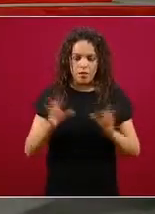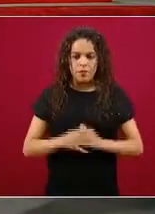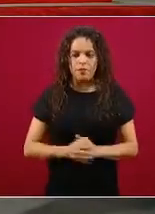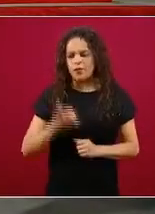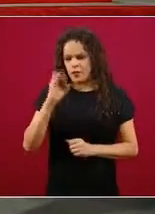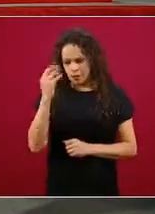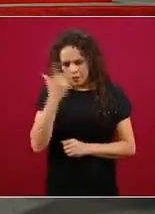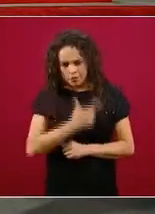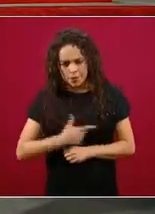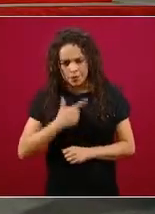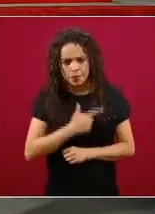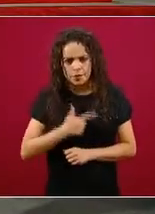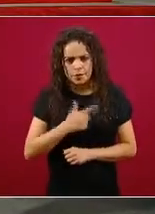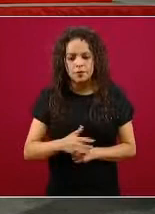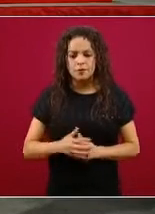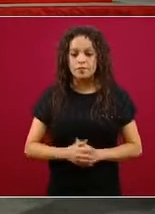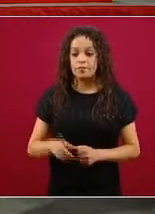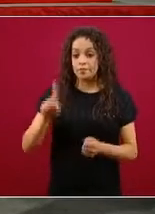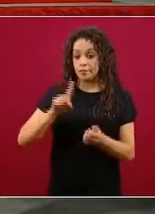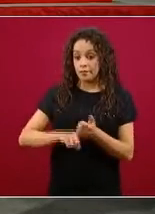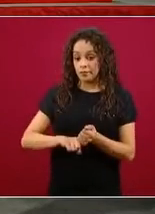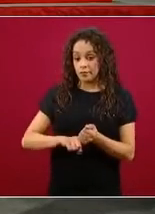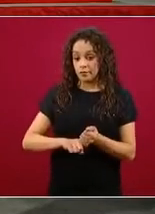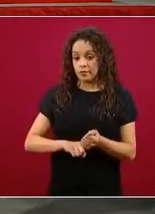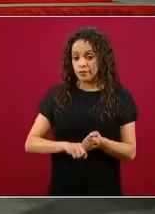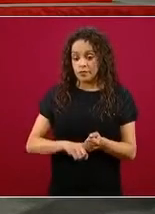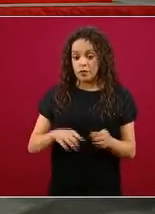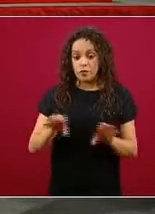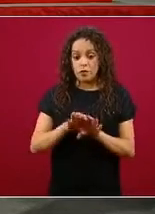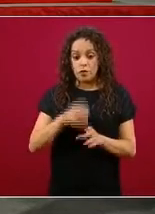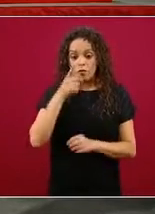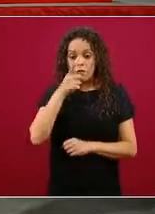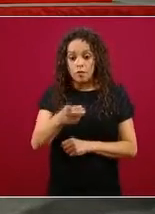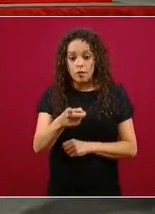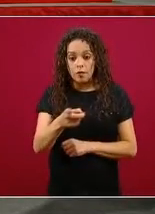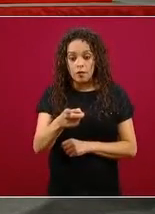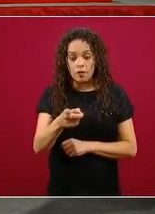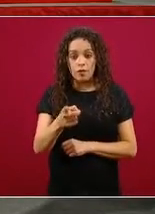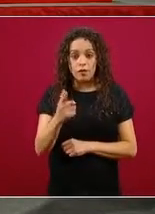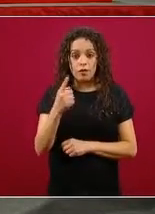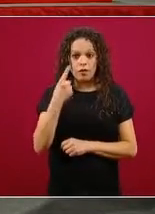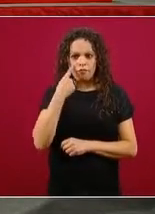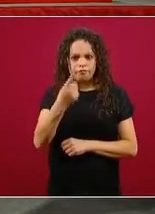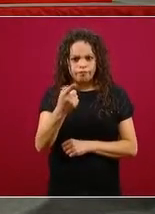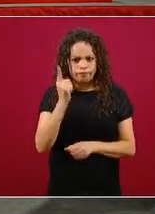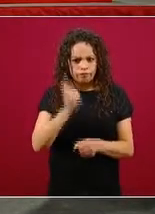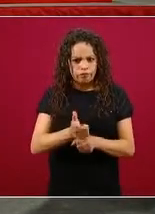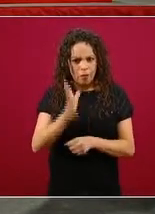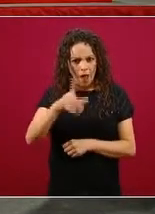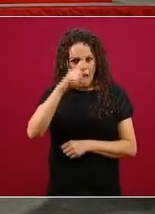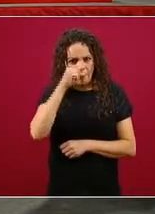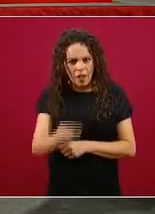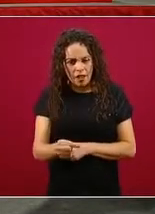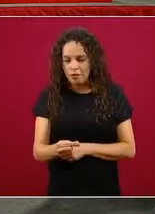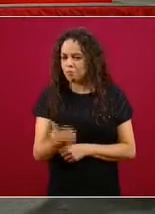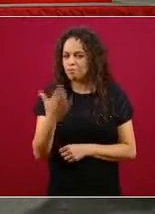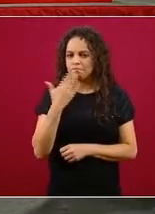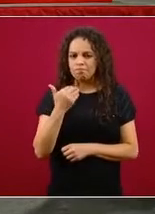consideramos que técnicamente se justifique la identificación de fallas las epidemias son muy complejas son fenómenos